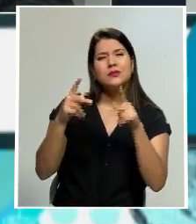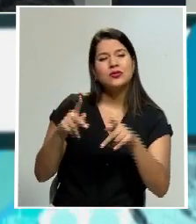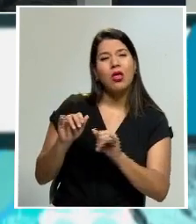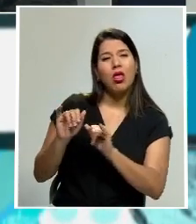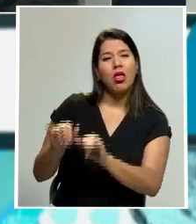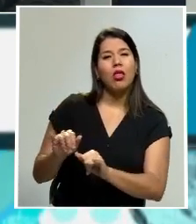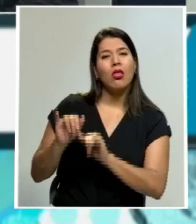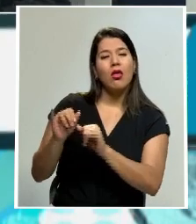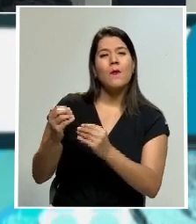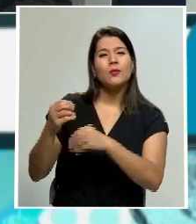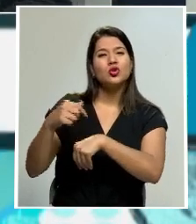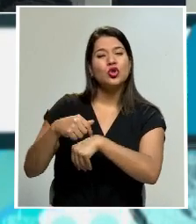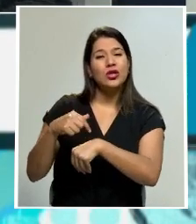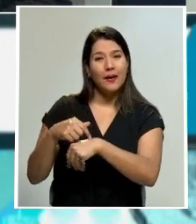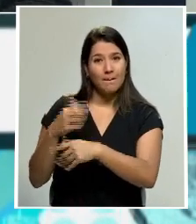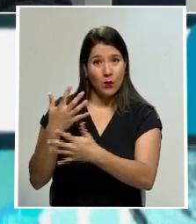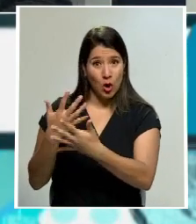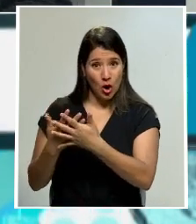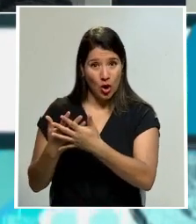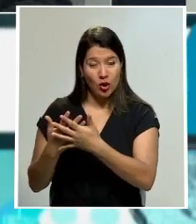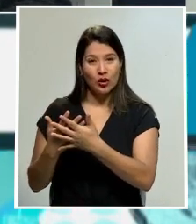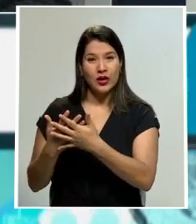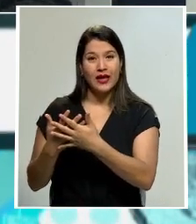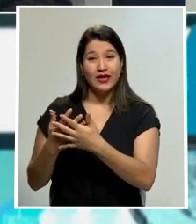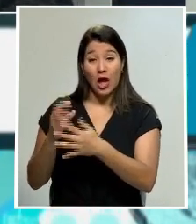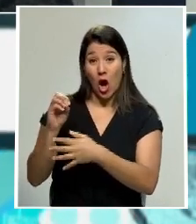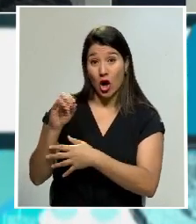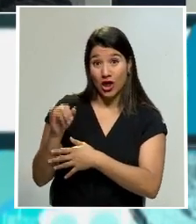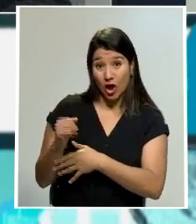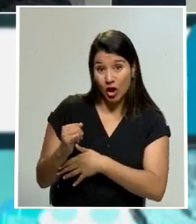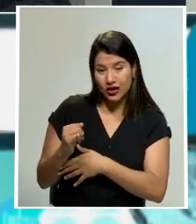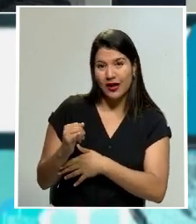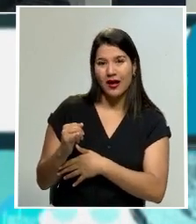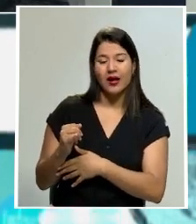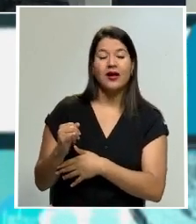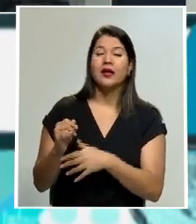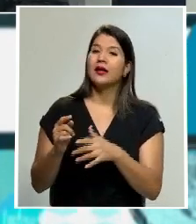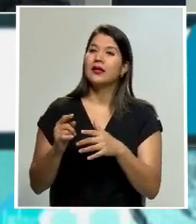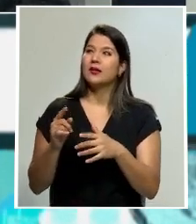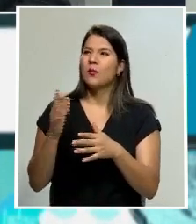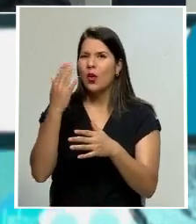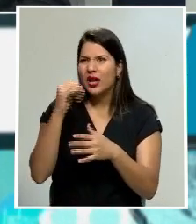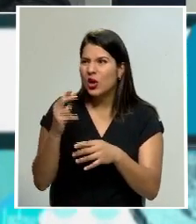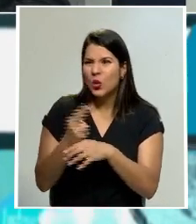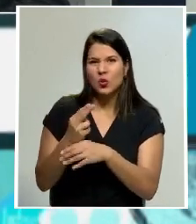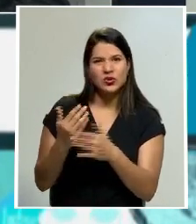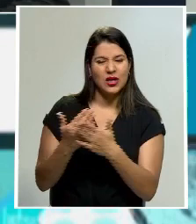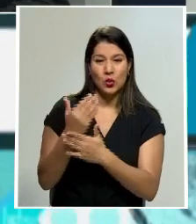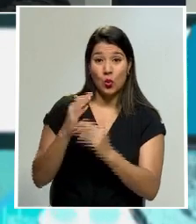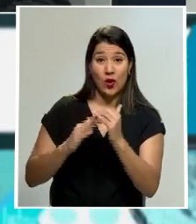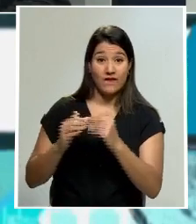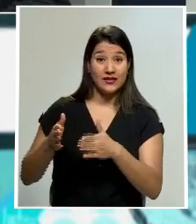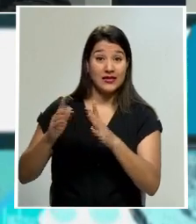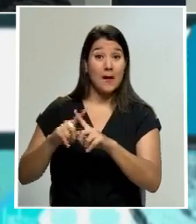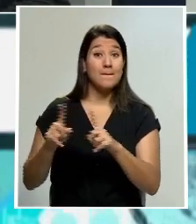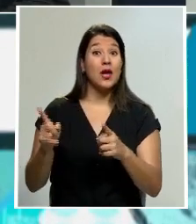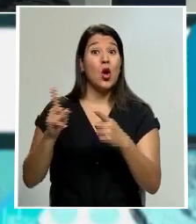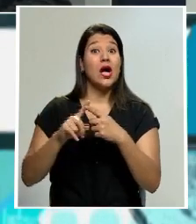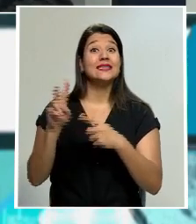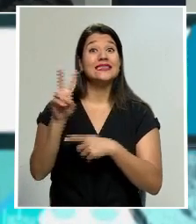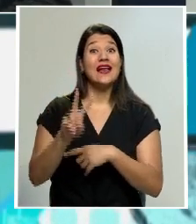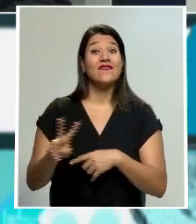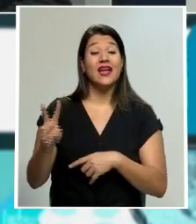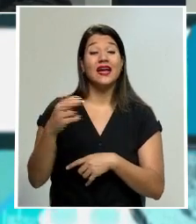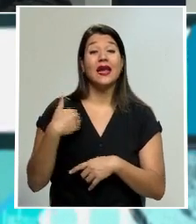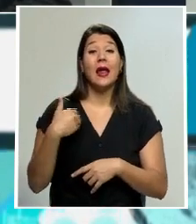Y también todo este problema que se ha dado. Sin embargo, nos dijeron que sería hasta el viernes que la ministra Fiorella Salazar nos podría